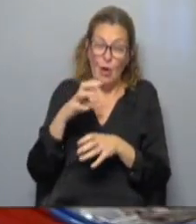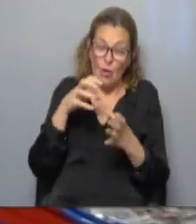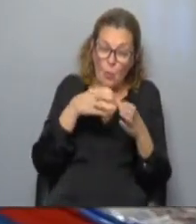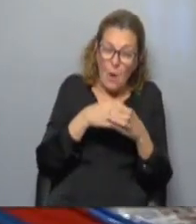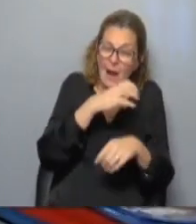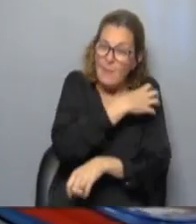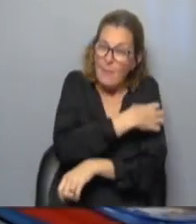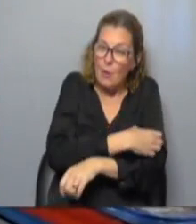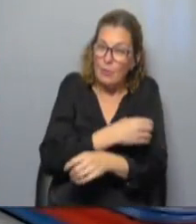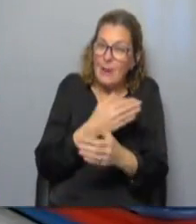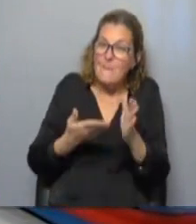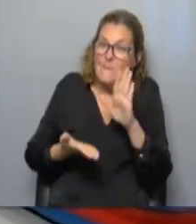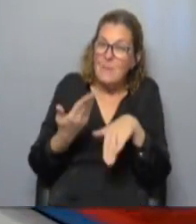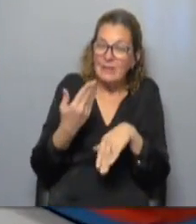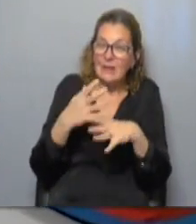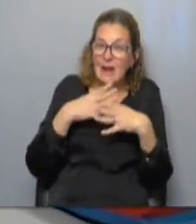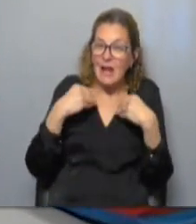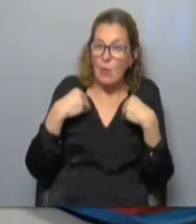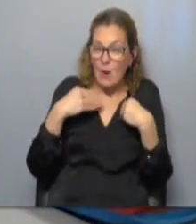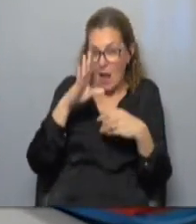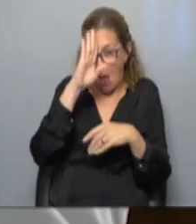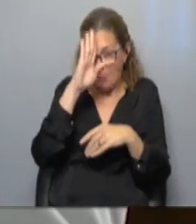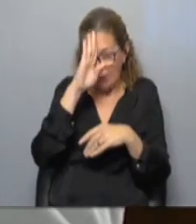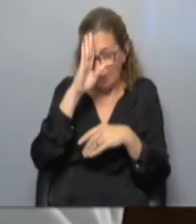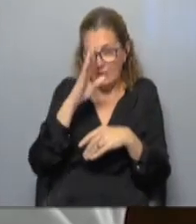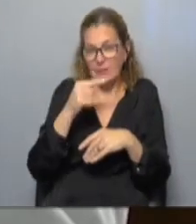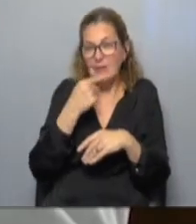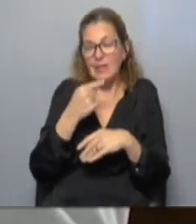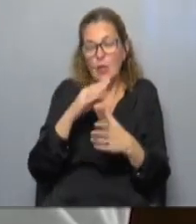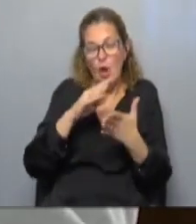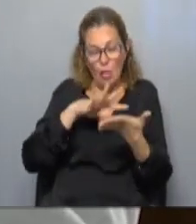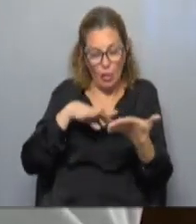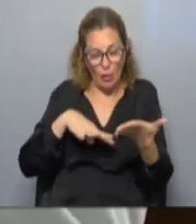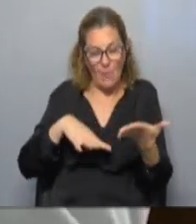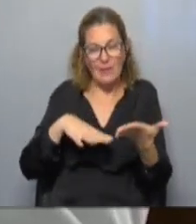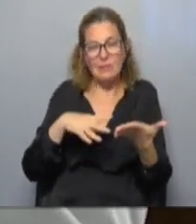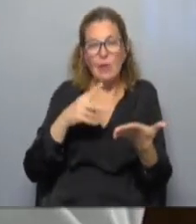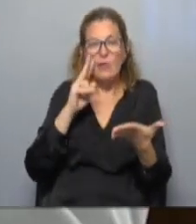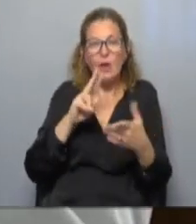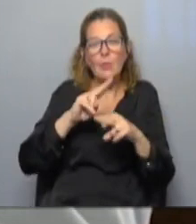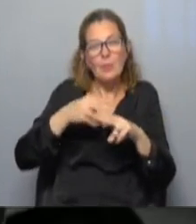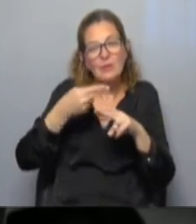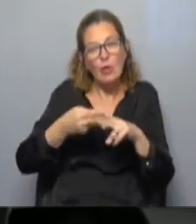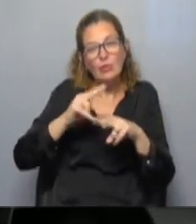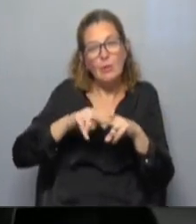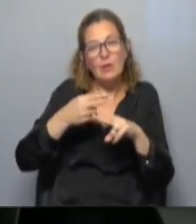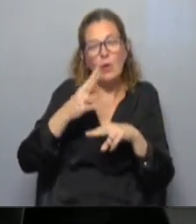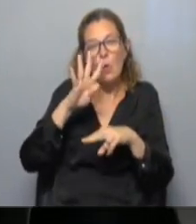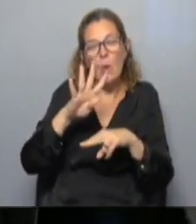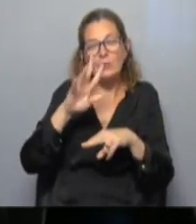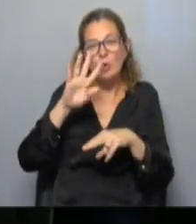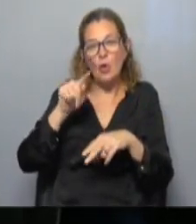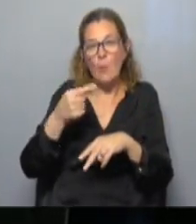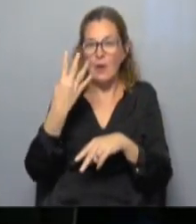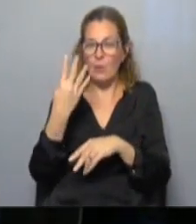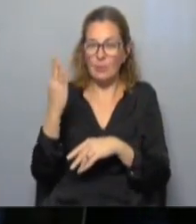La mayor inasistencia se dio en las escuelas a aprender. Según el documento al que accedió Búsqueda, la repetición escolar se ubicó en 4,4